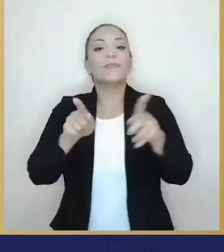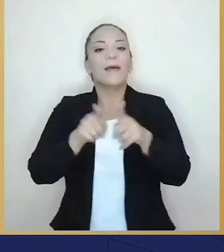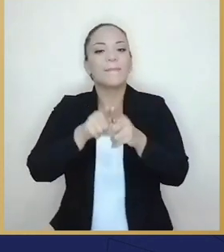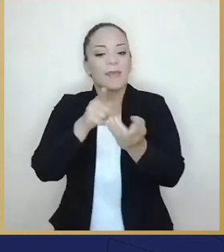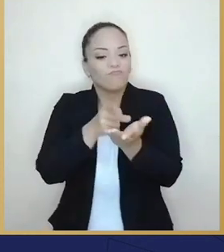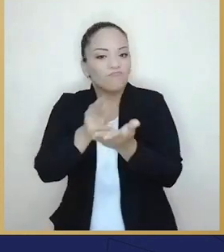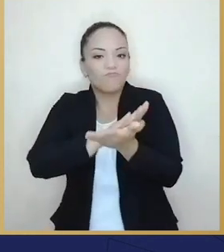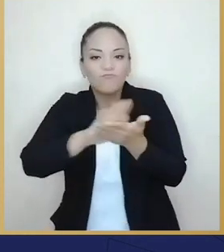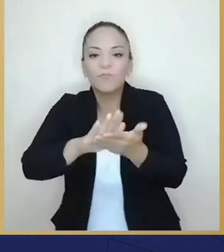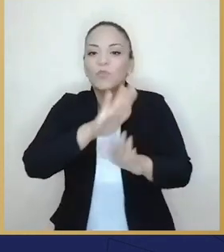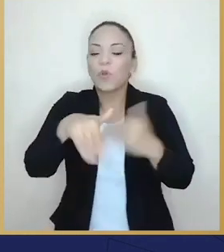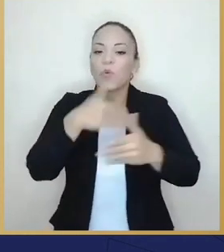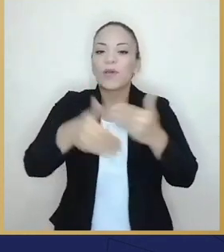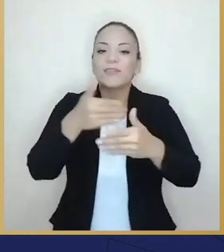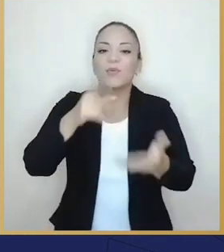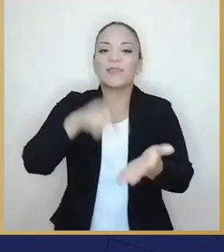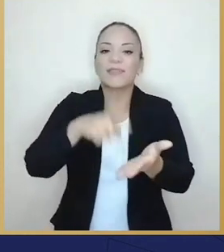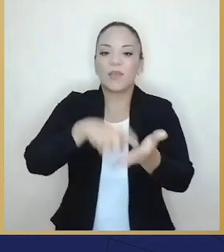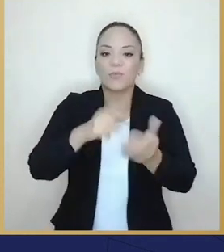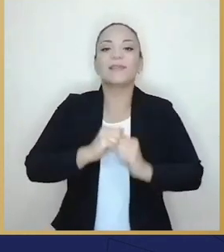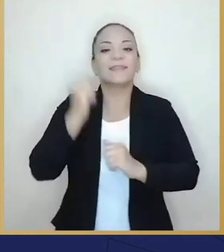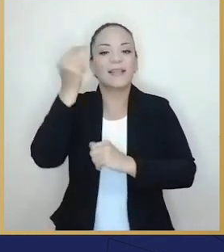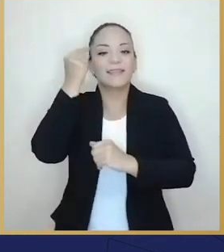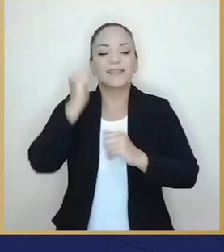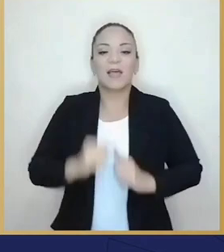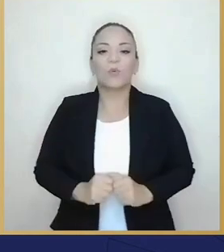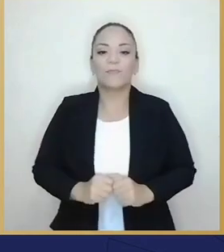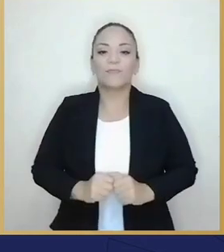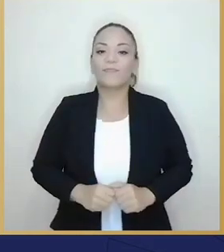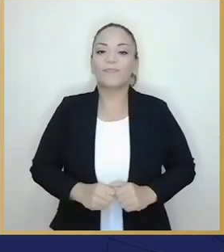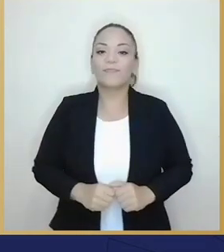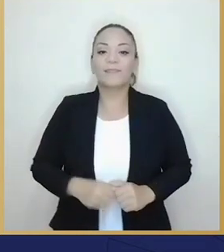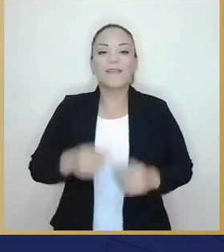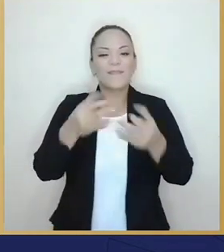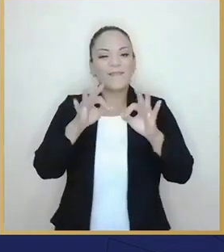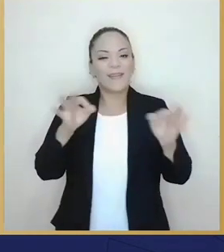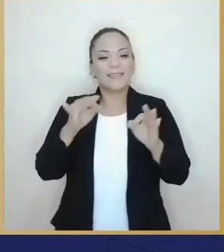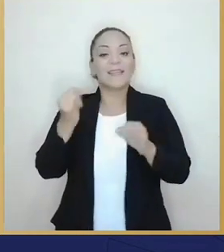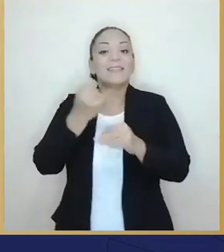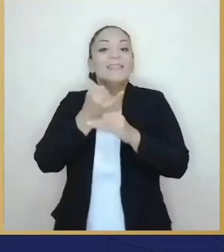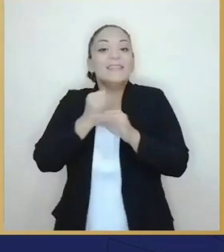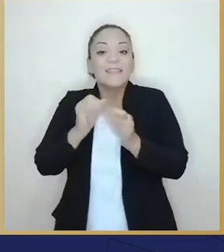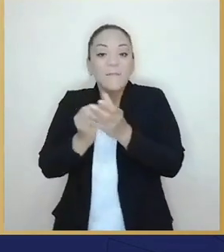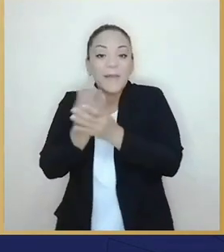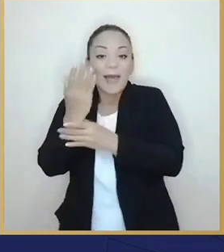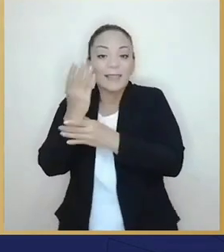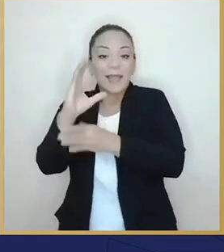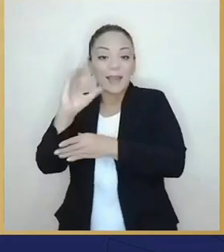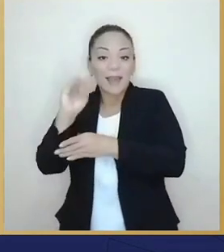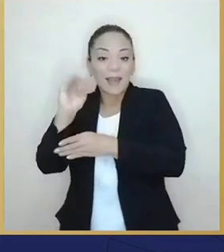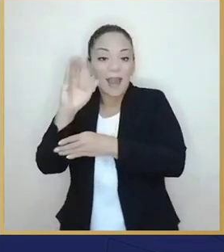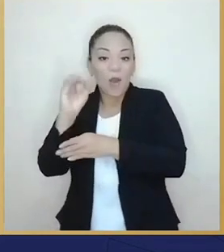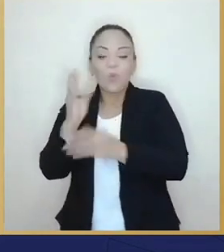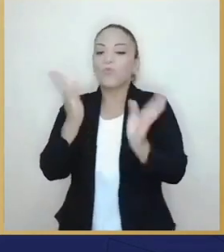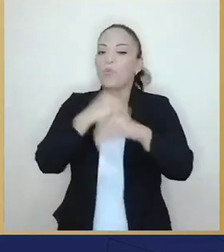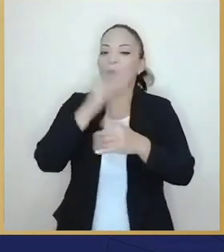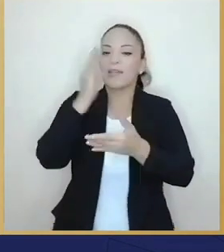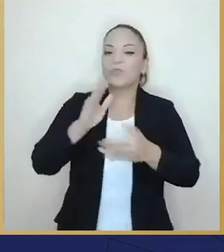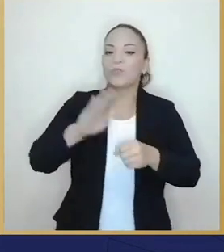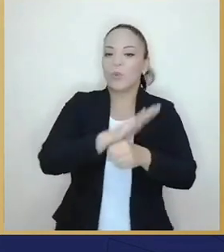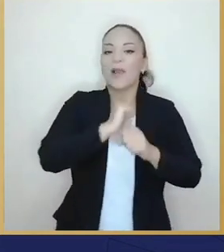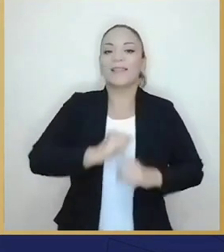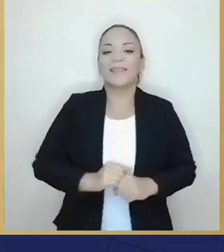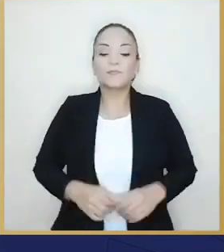tender total transparencia en la gestión de nuestras deudas como Estado. Sin cacao no podemos tener buen chocolate. Es importante